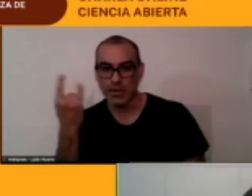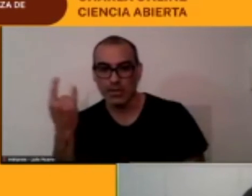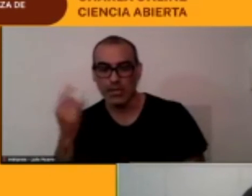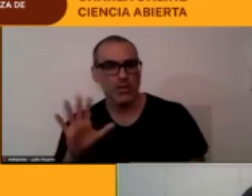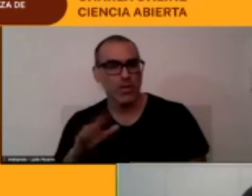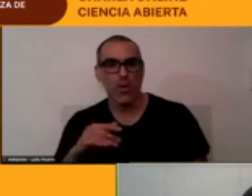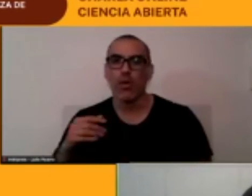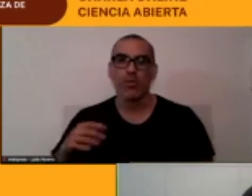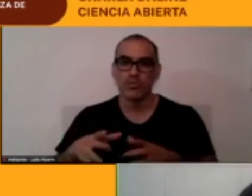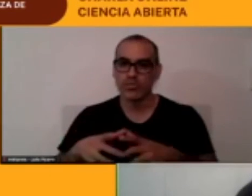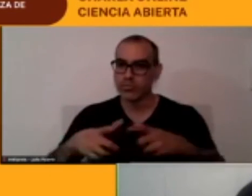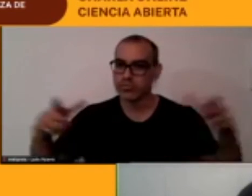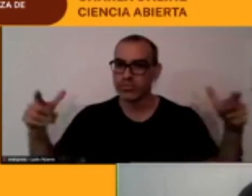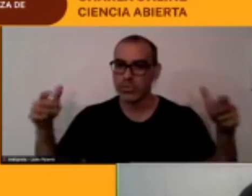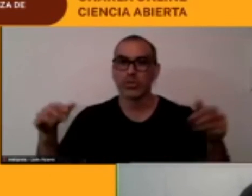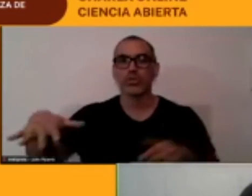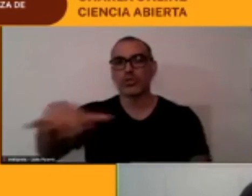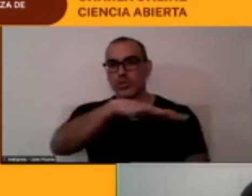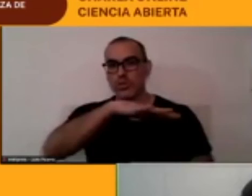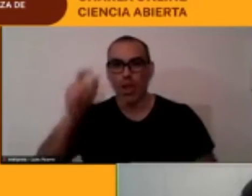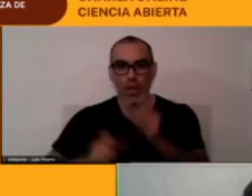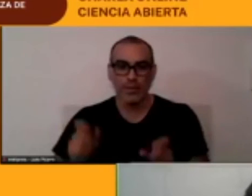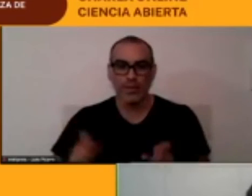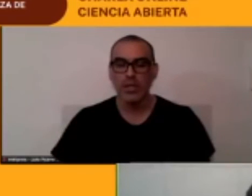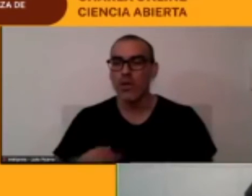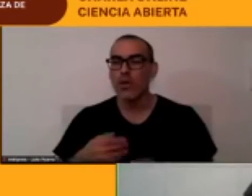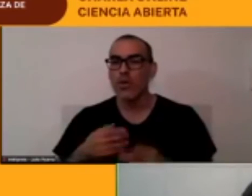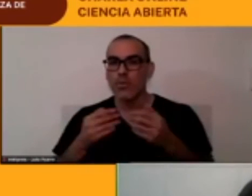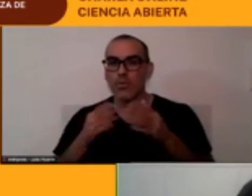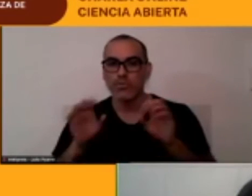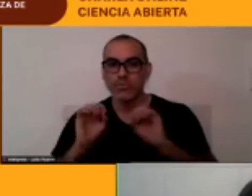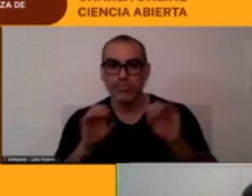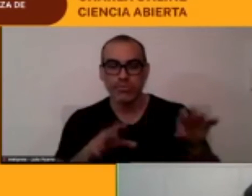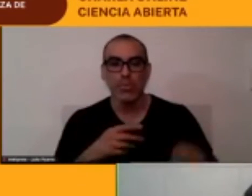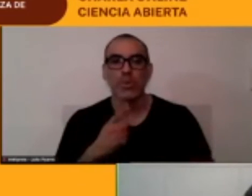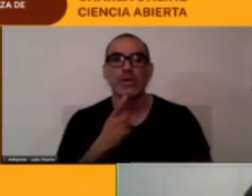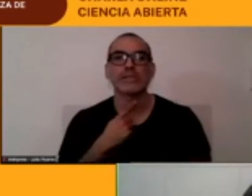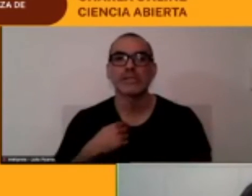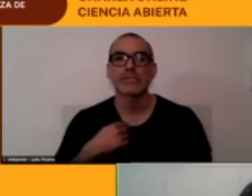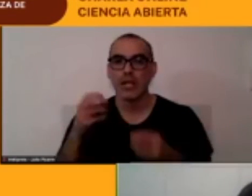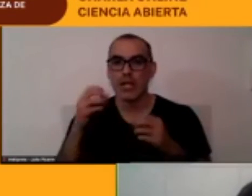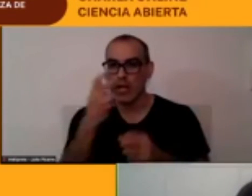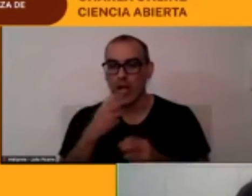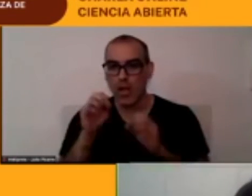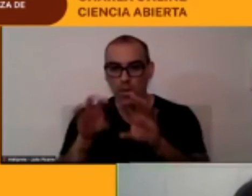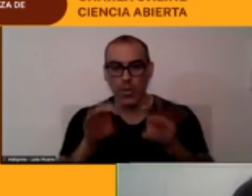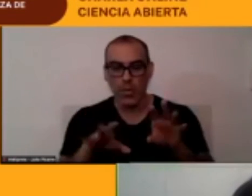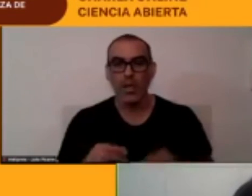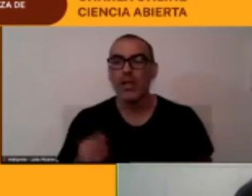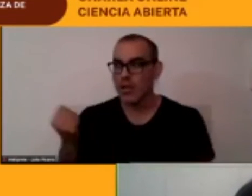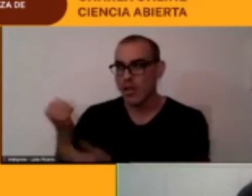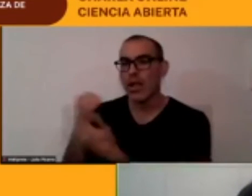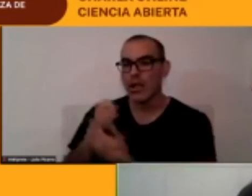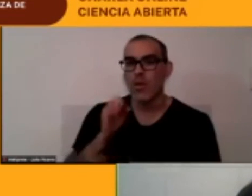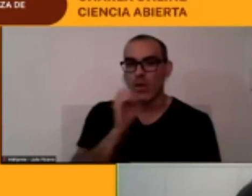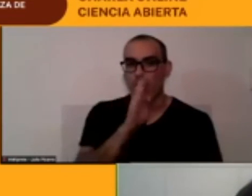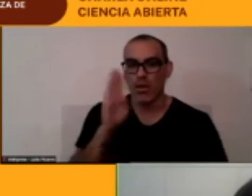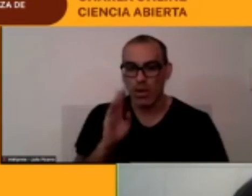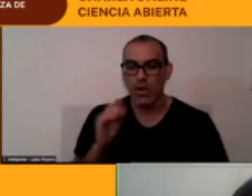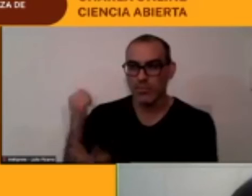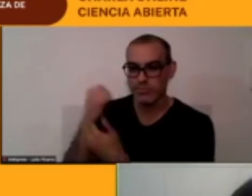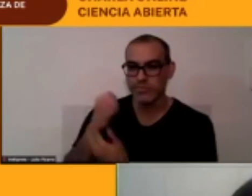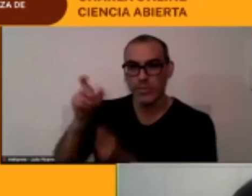otros lados enseñar lo poco que sé con ayuda obviamente de mis amigos cultores